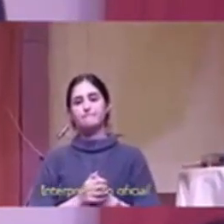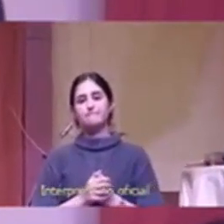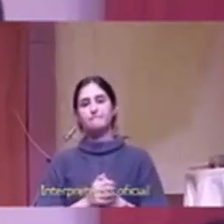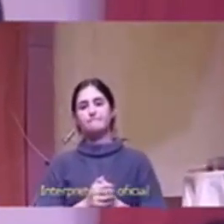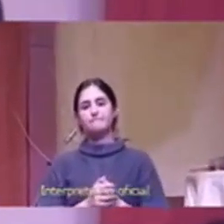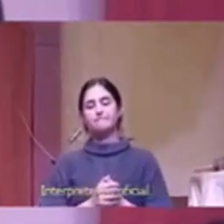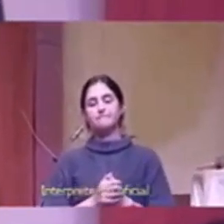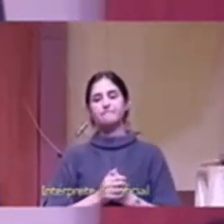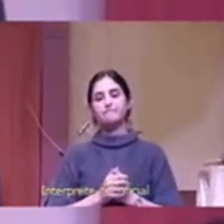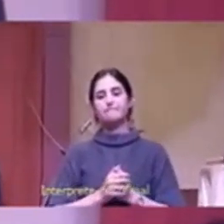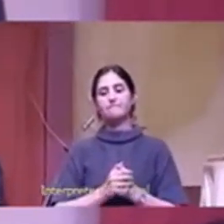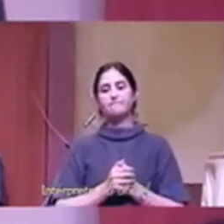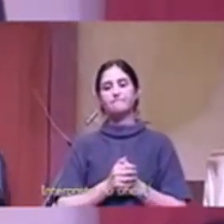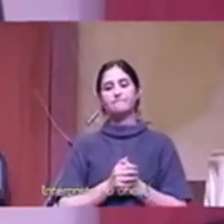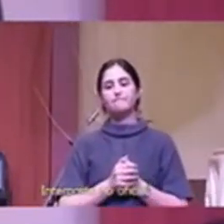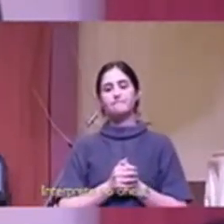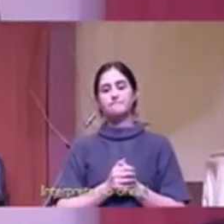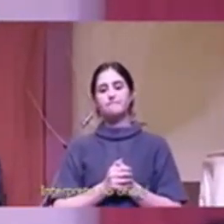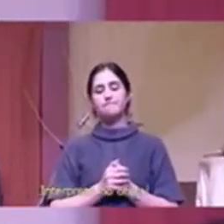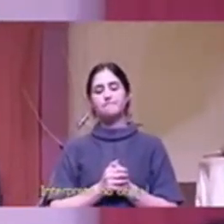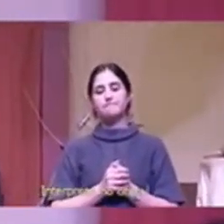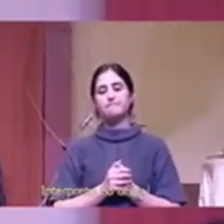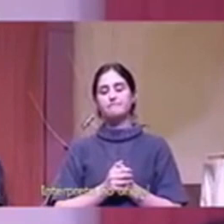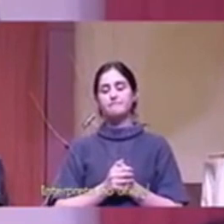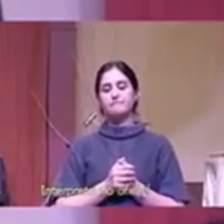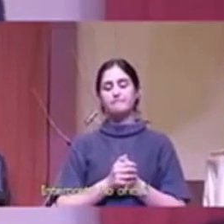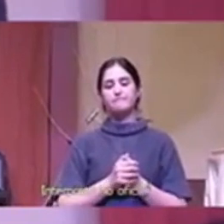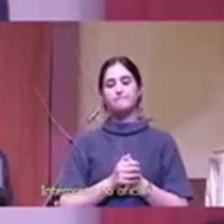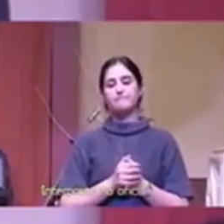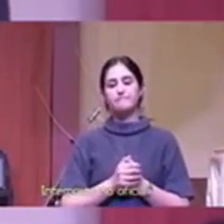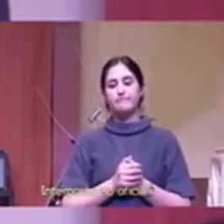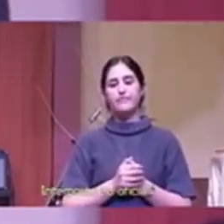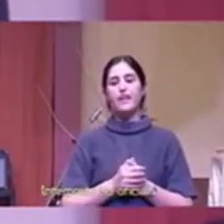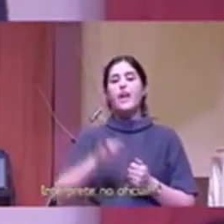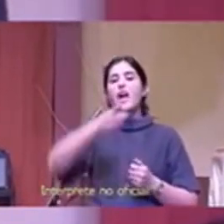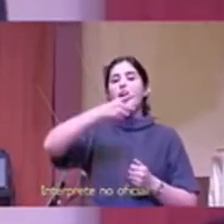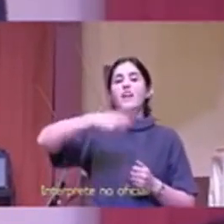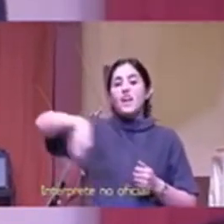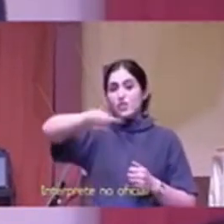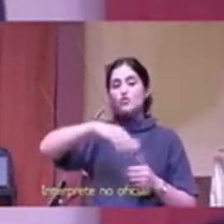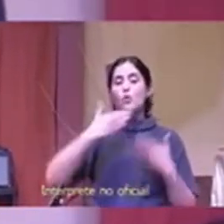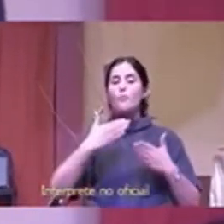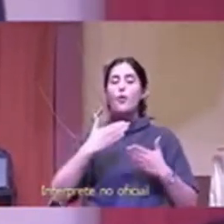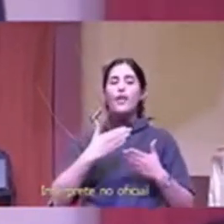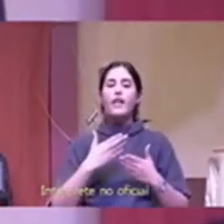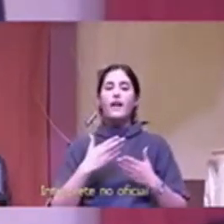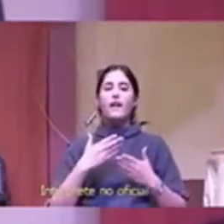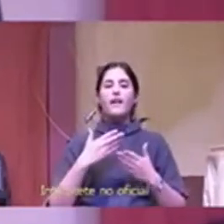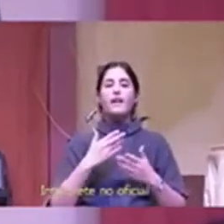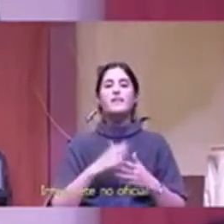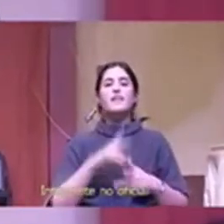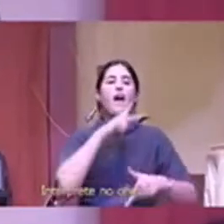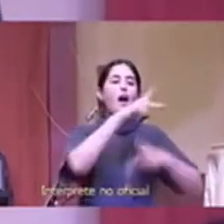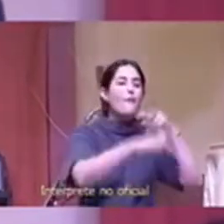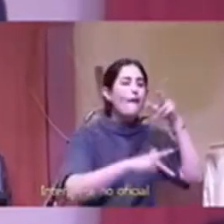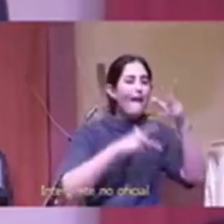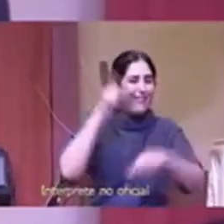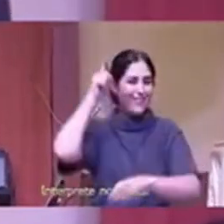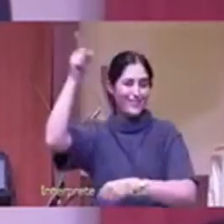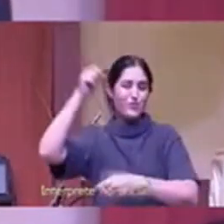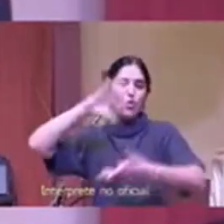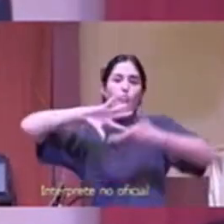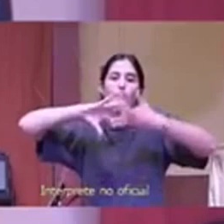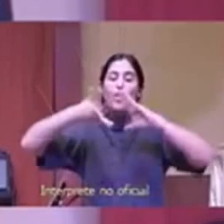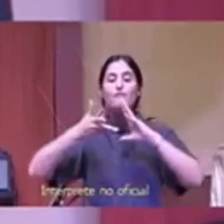en lugar de maneras estratégicas y creativas para que el mundo alrededor nuestro